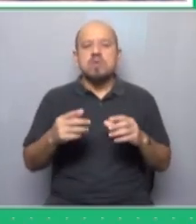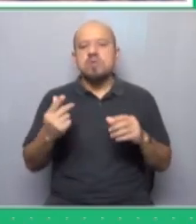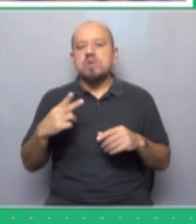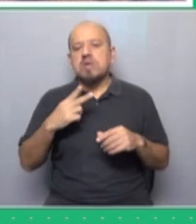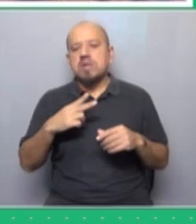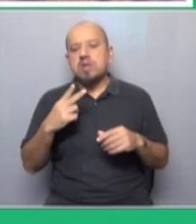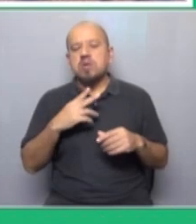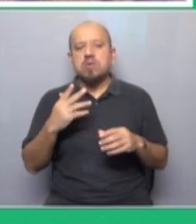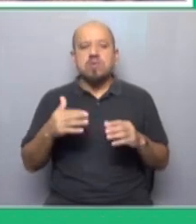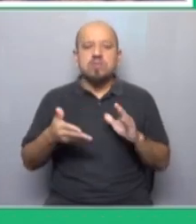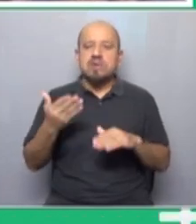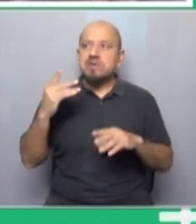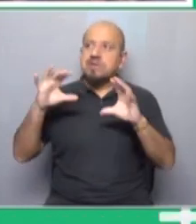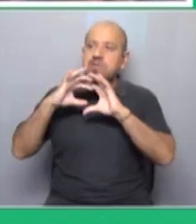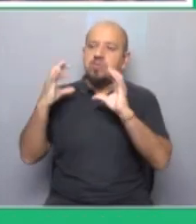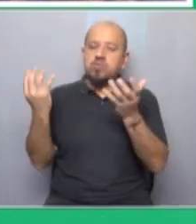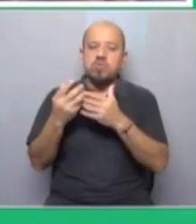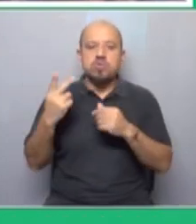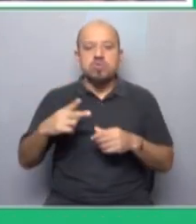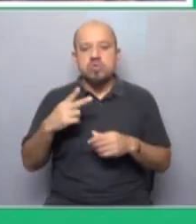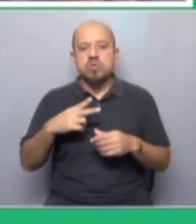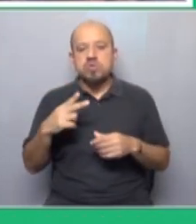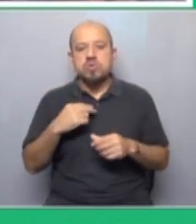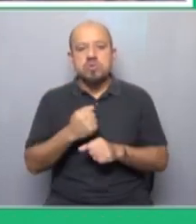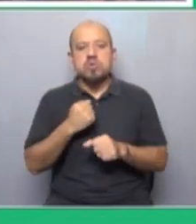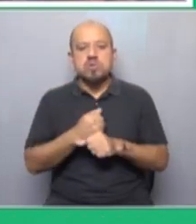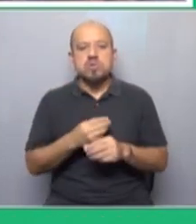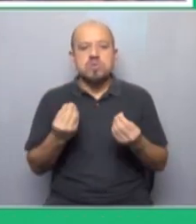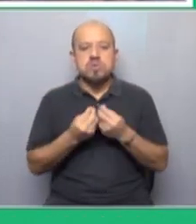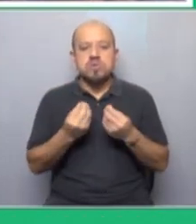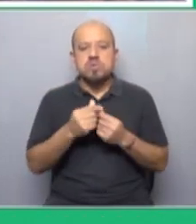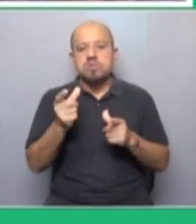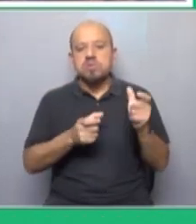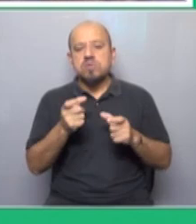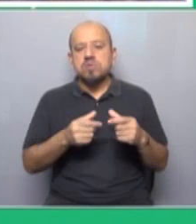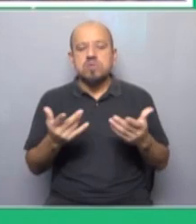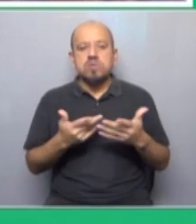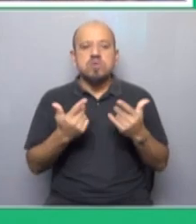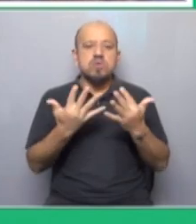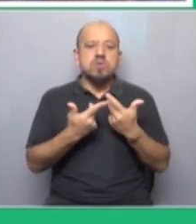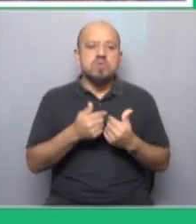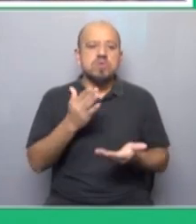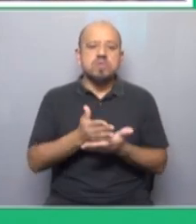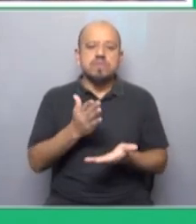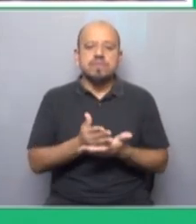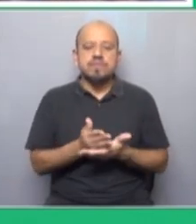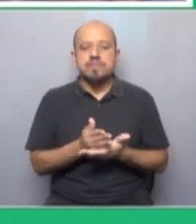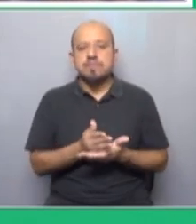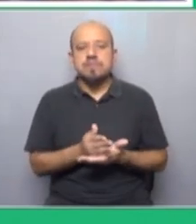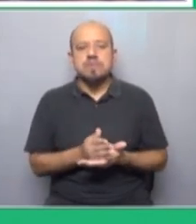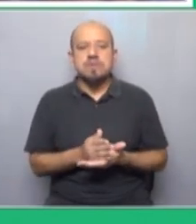de Amazon, que también se está haciendo rico con el trabajo de muchísima gente que ahora se están organizando para reclamar por sus derechos, pero que tampoco